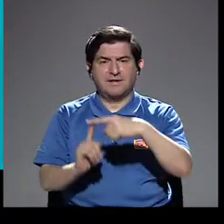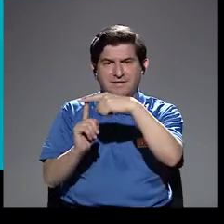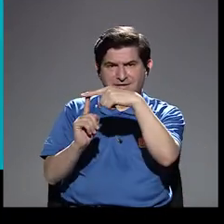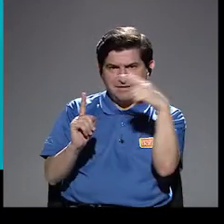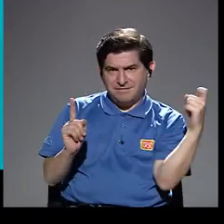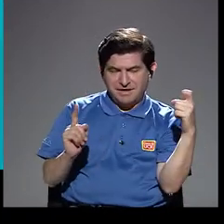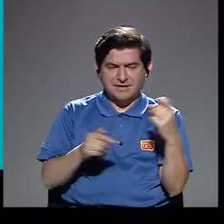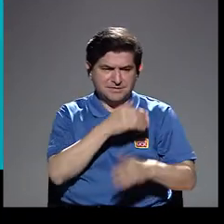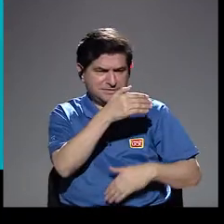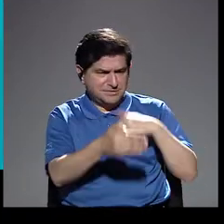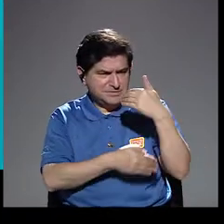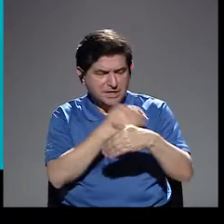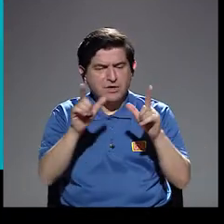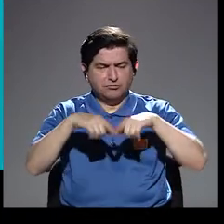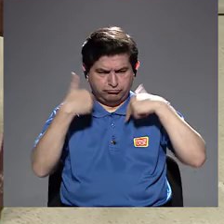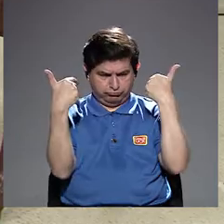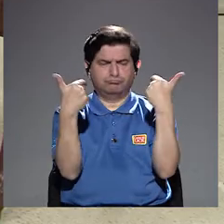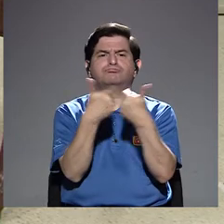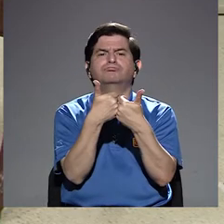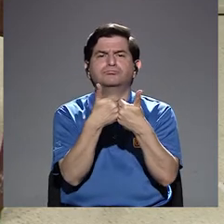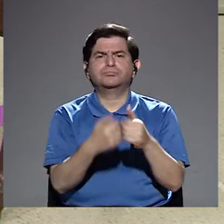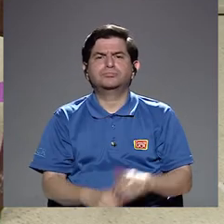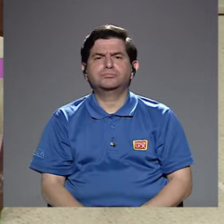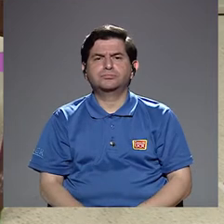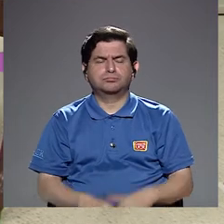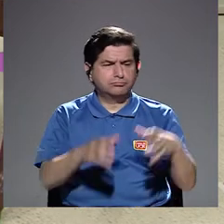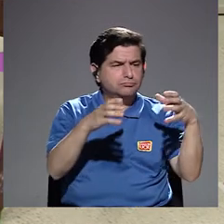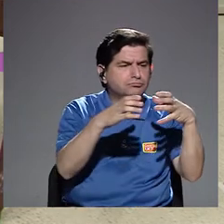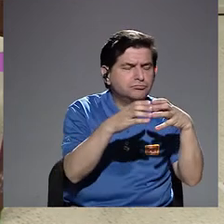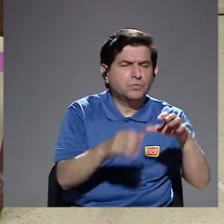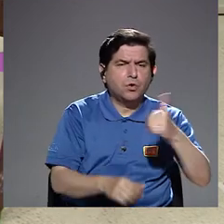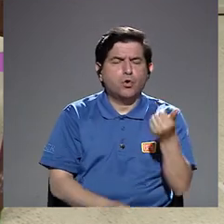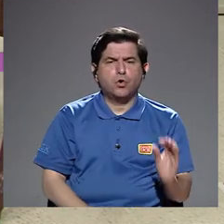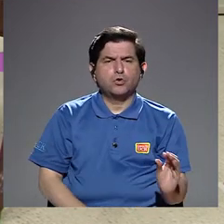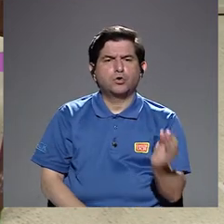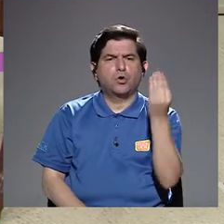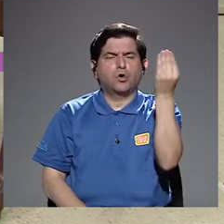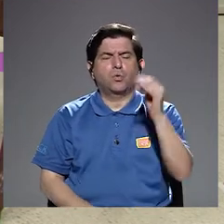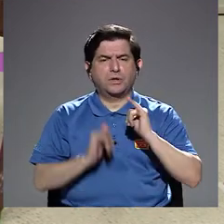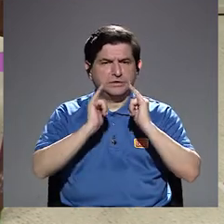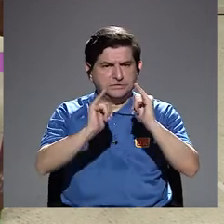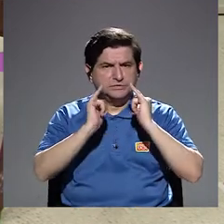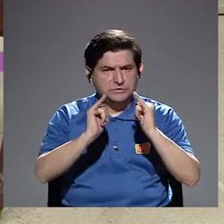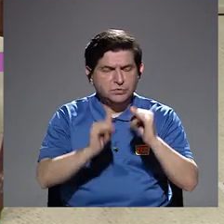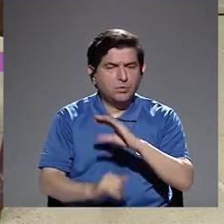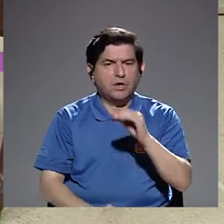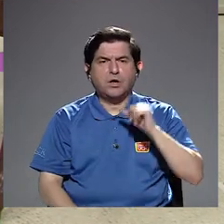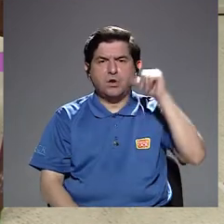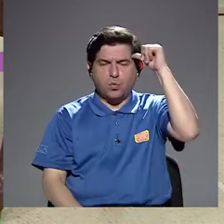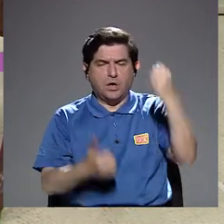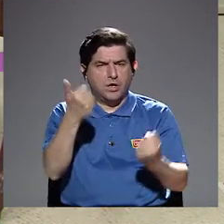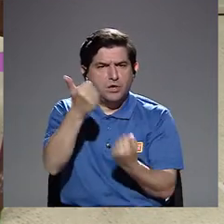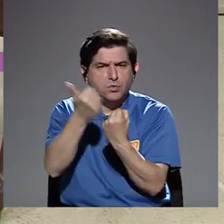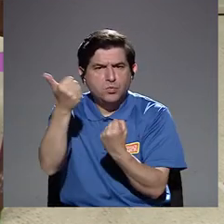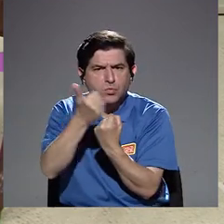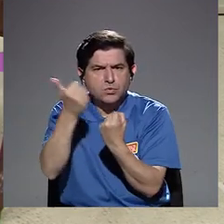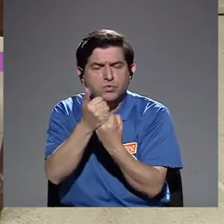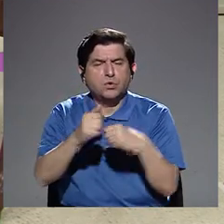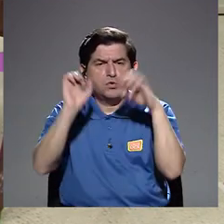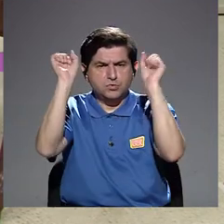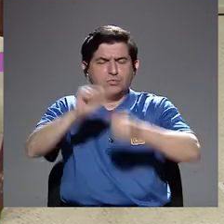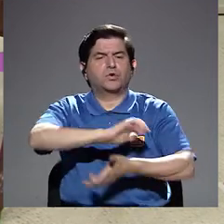partir de procesos colectivos, grupales, con otras adolescentes, otros padres y adultos que las apoyen,